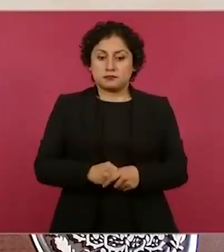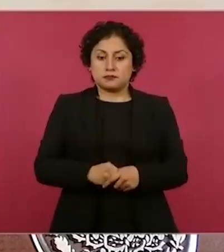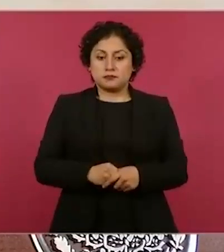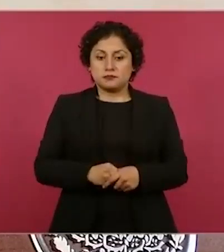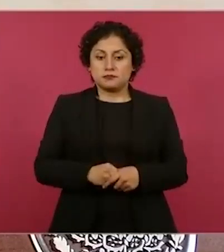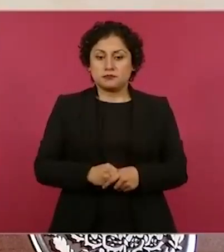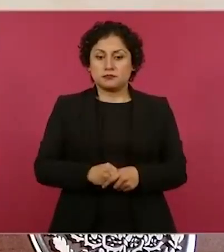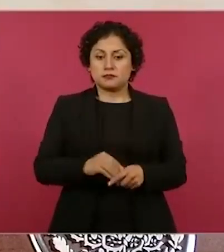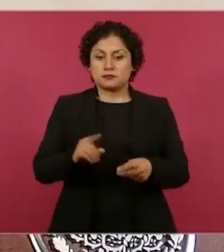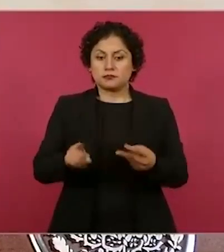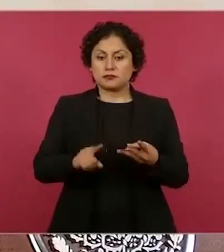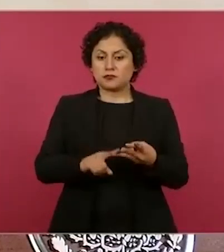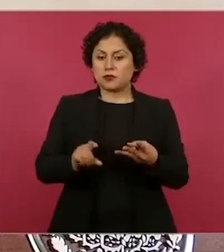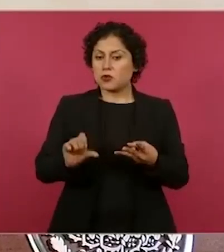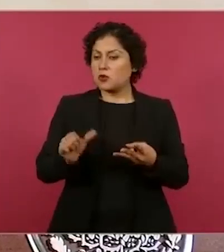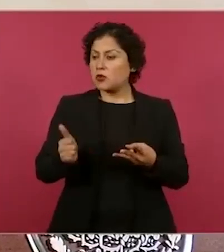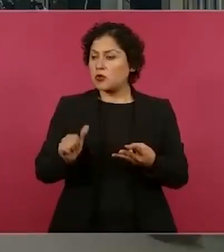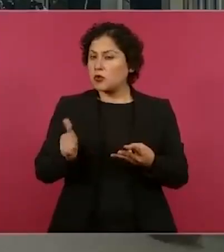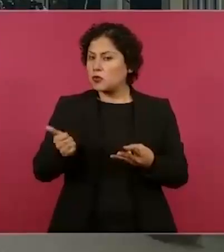¿Qué otros casos?